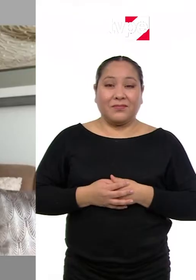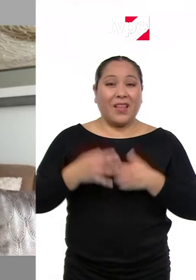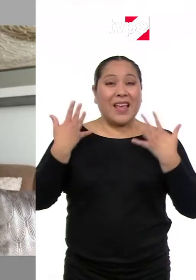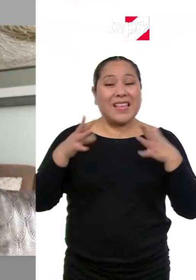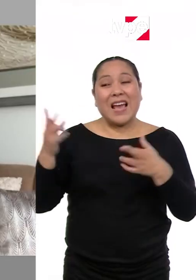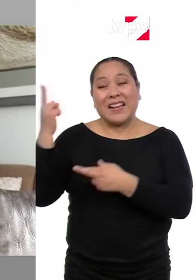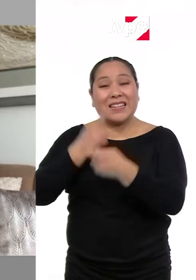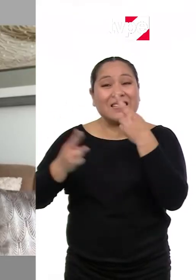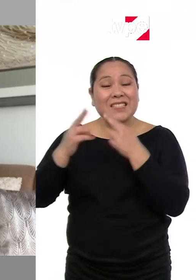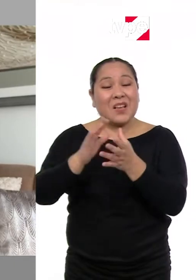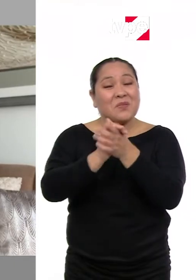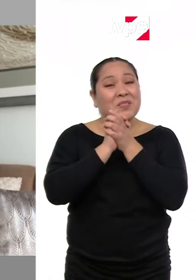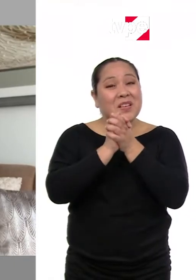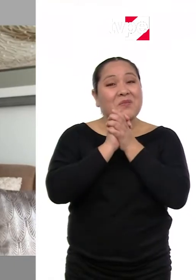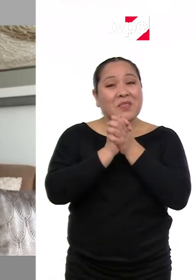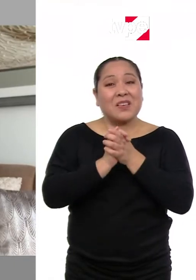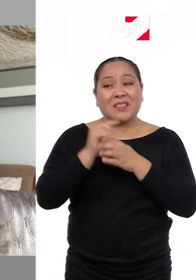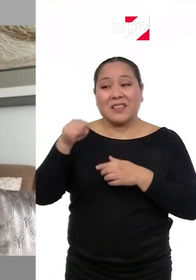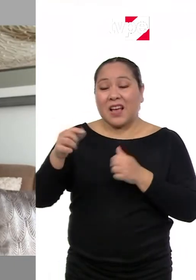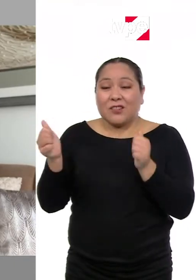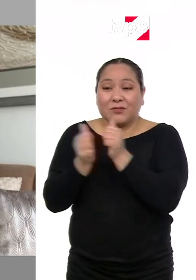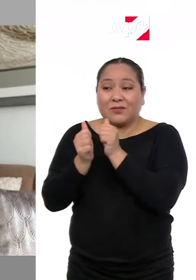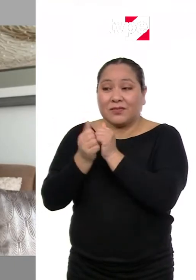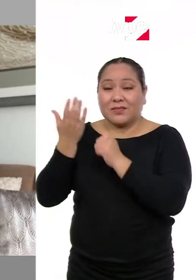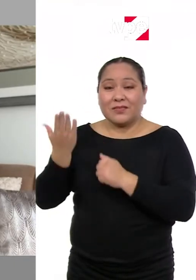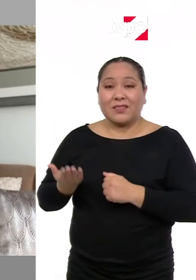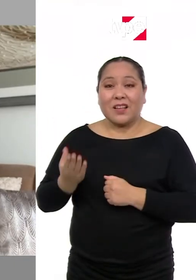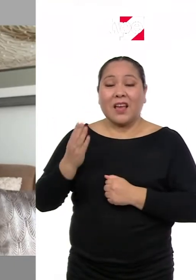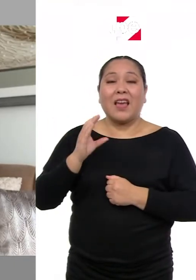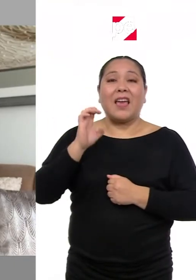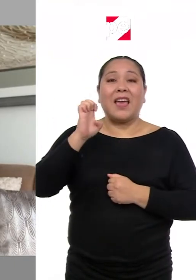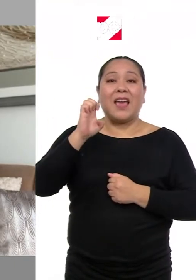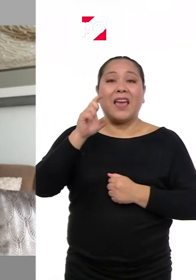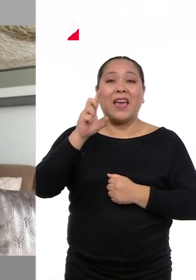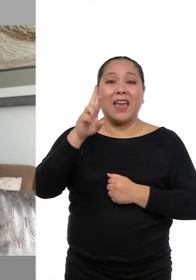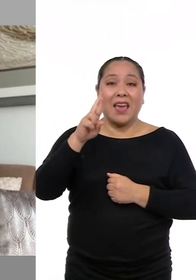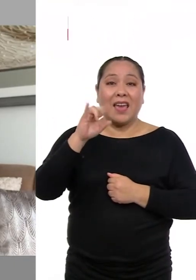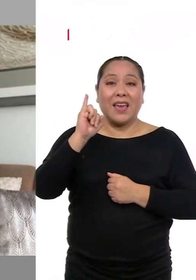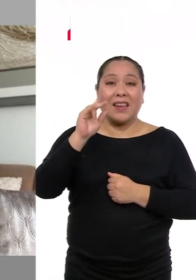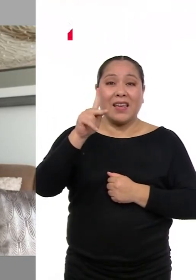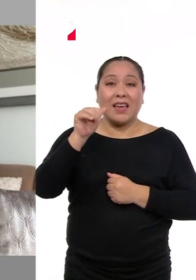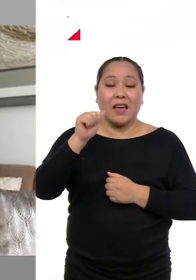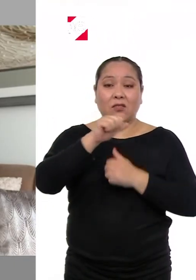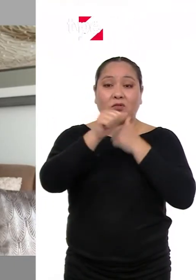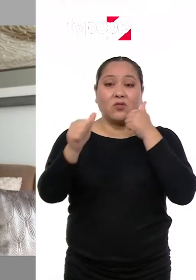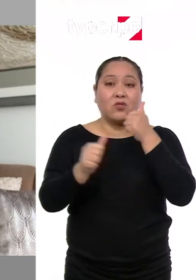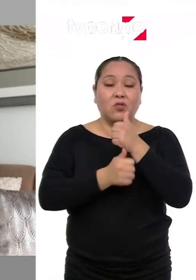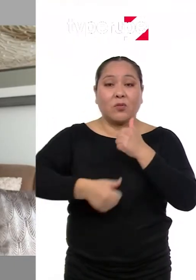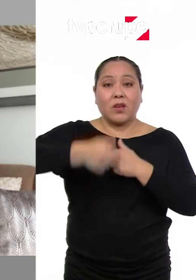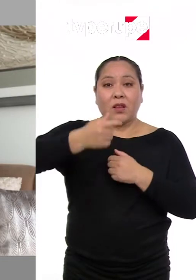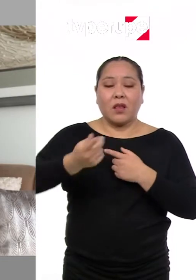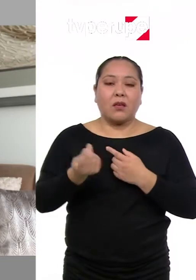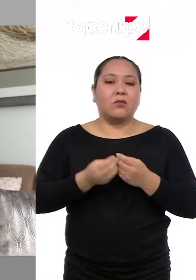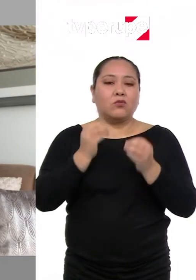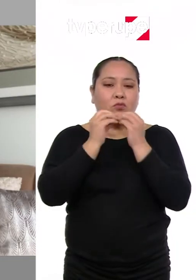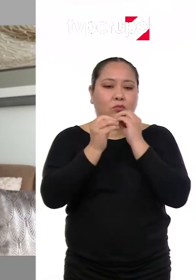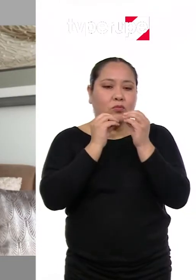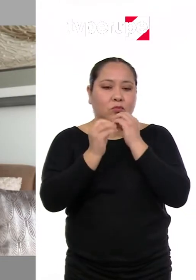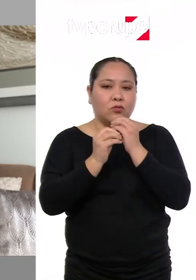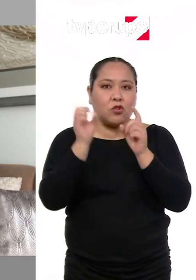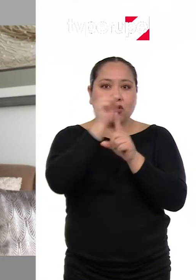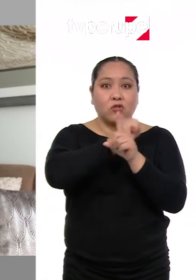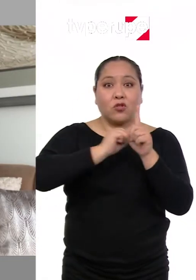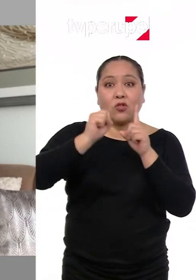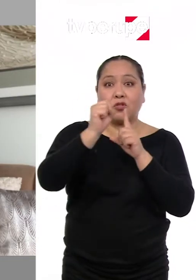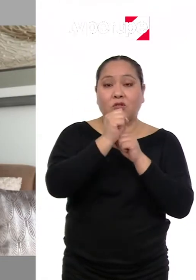Ya estamos de regreso amigos y está con nosotros la doctora Erika Giraldo. Ella es subgerenta de Rehabilitación Social